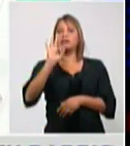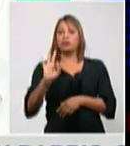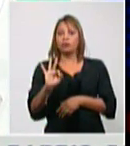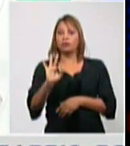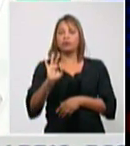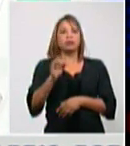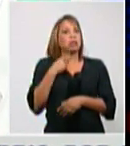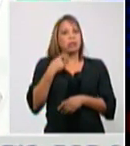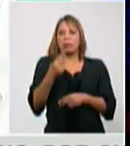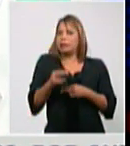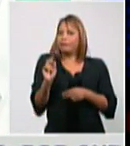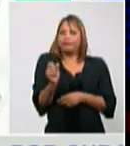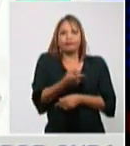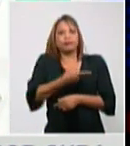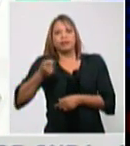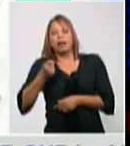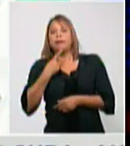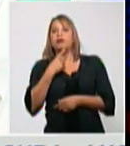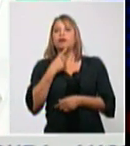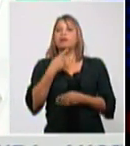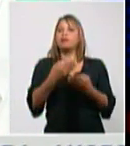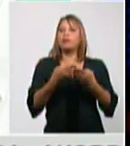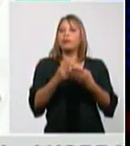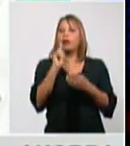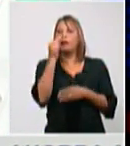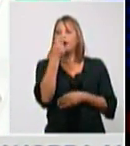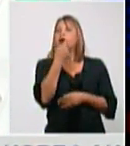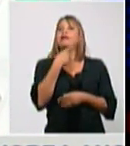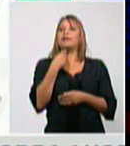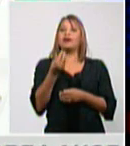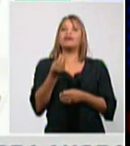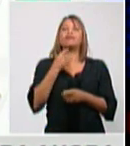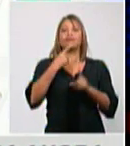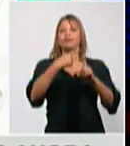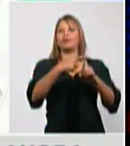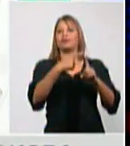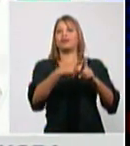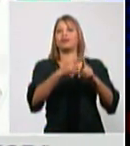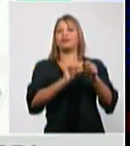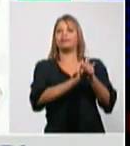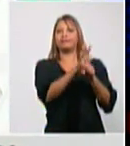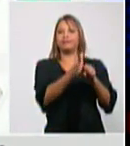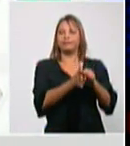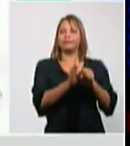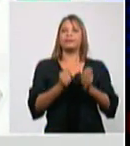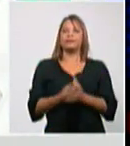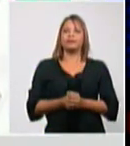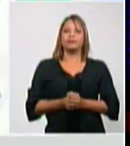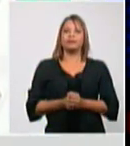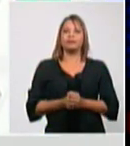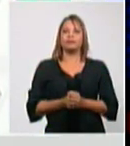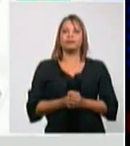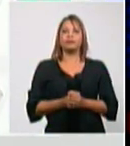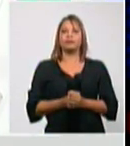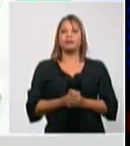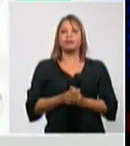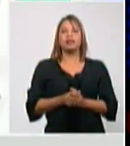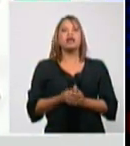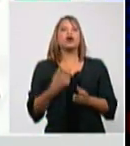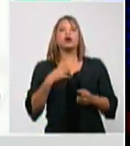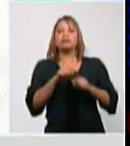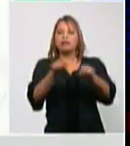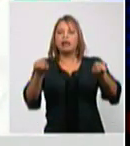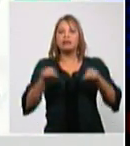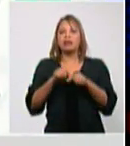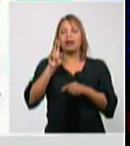que se realiza resultó positivo a la COVID. Estuvo en terapia intensiva, estuvo nueve días